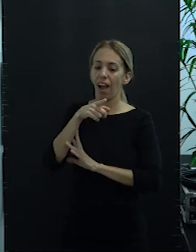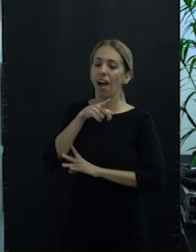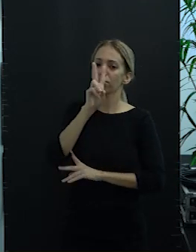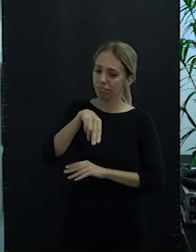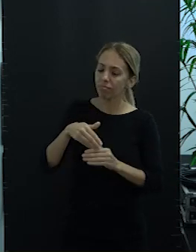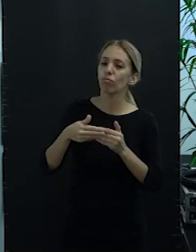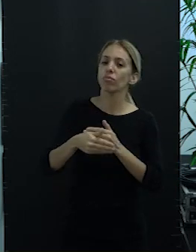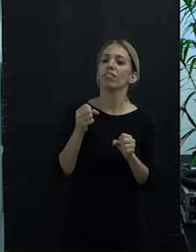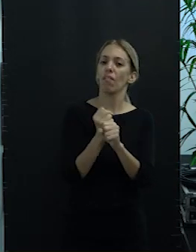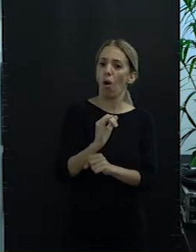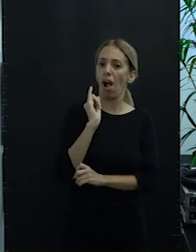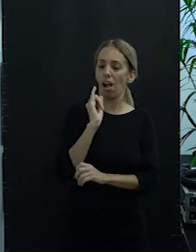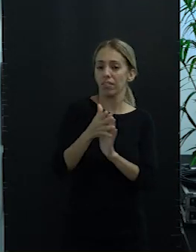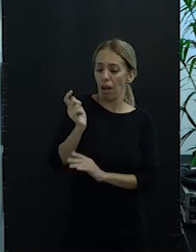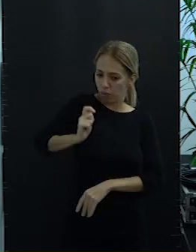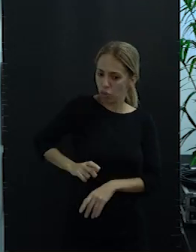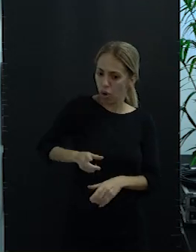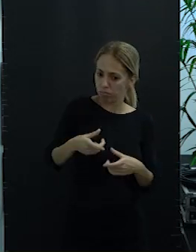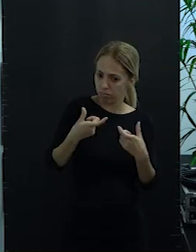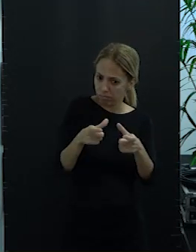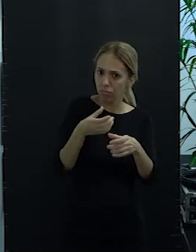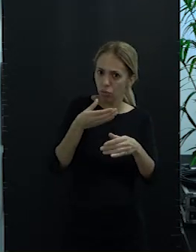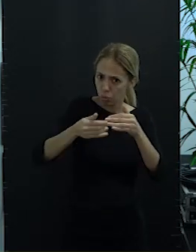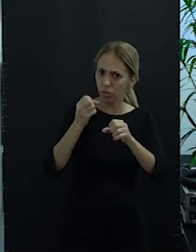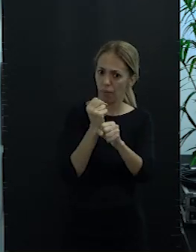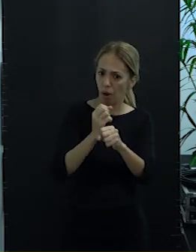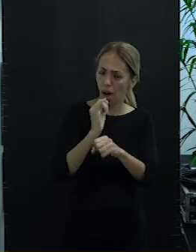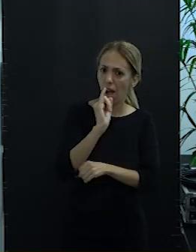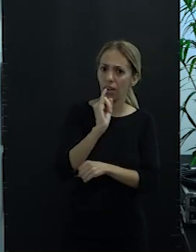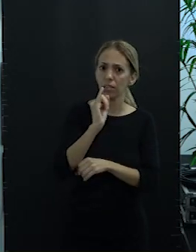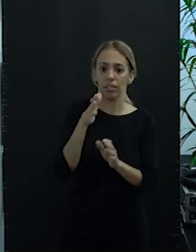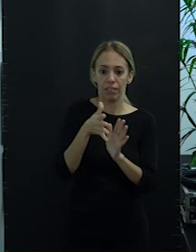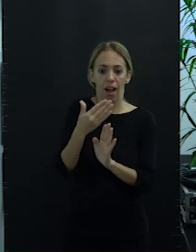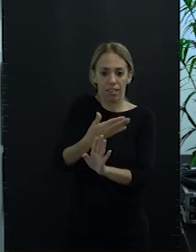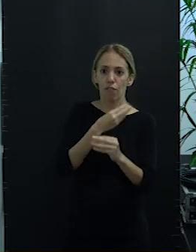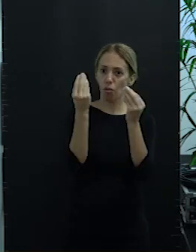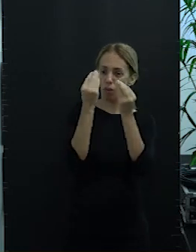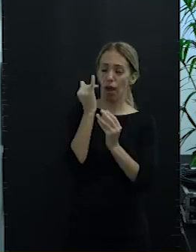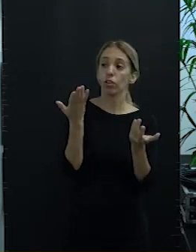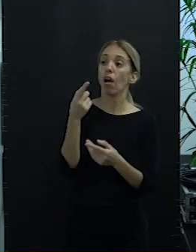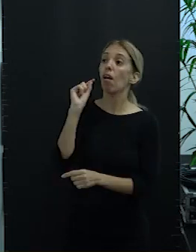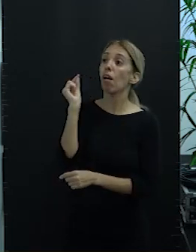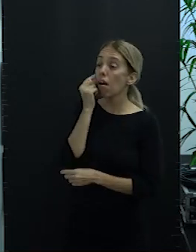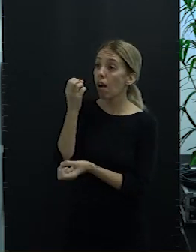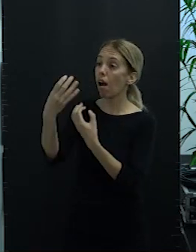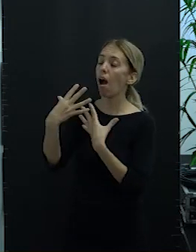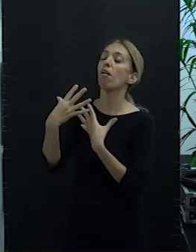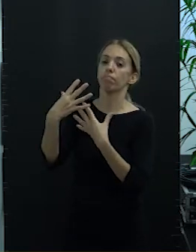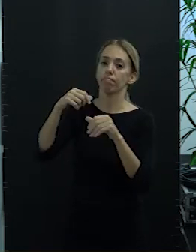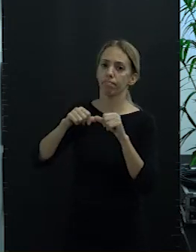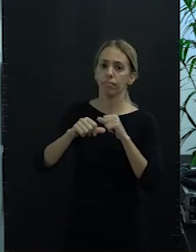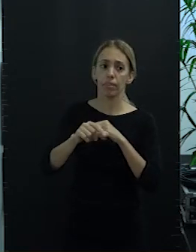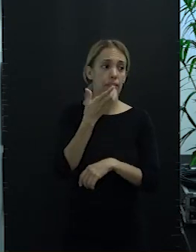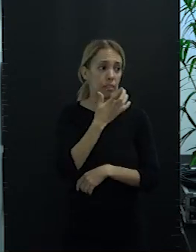y que aquí hay empleo. Y que aquí hay formación. ¿Qué hicimos nosotros? Ponernos... Si quieres,